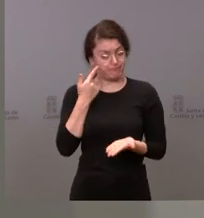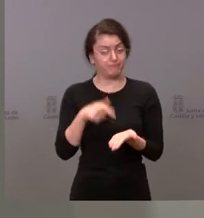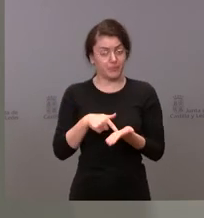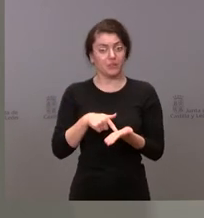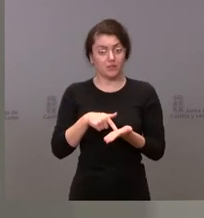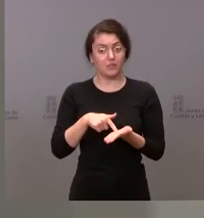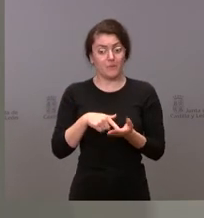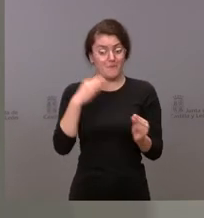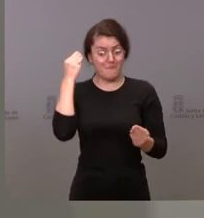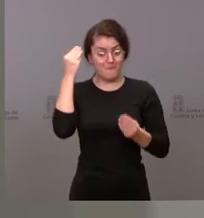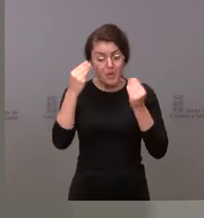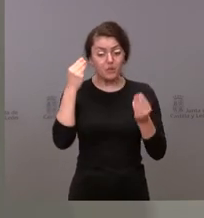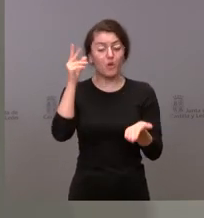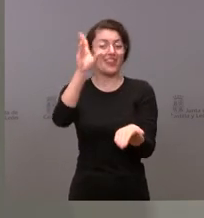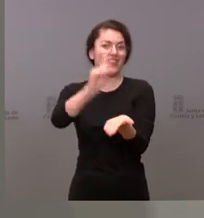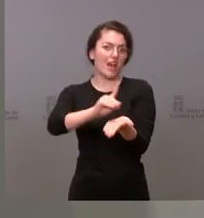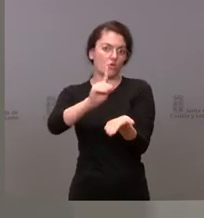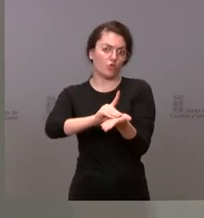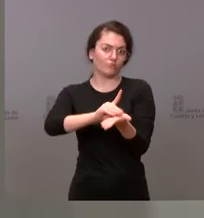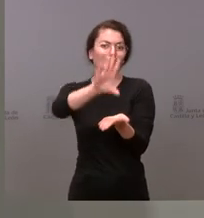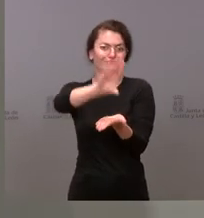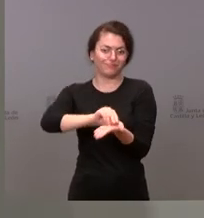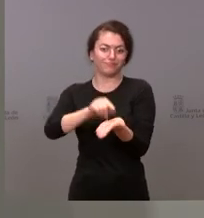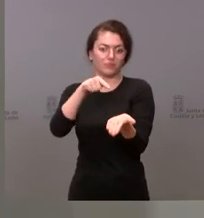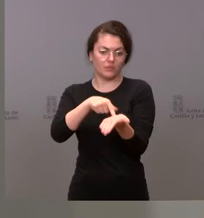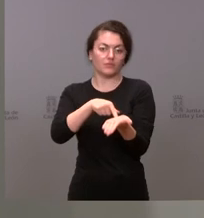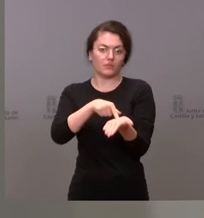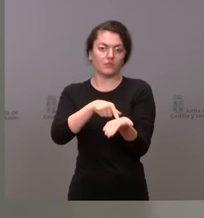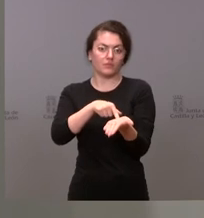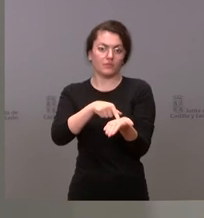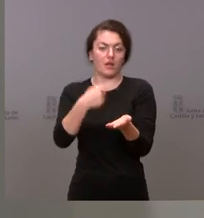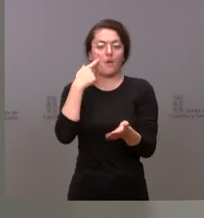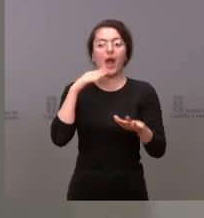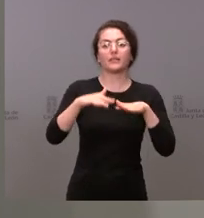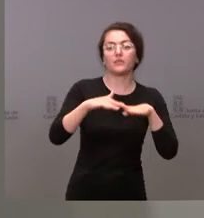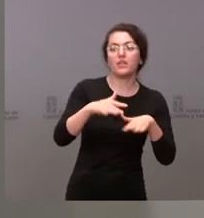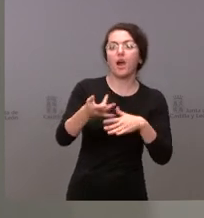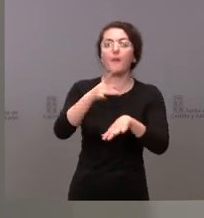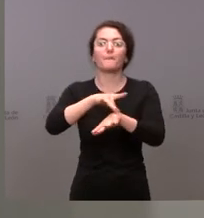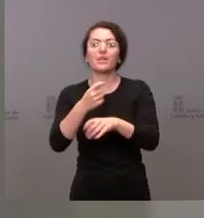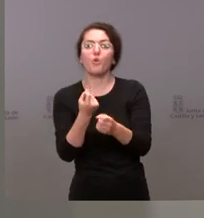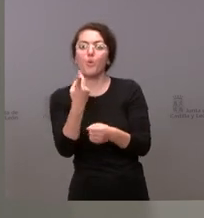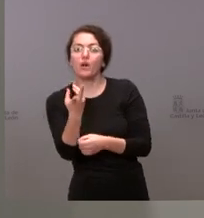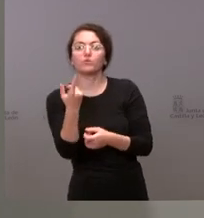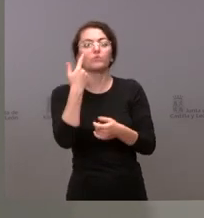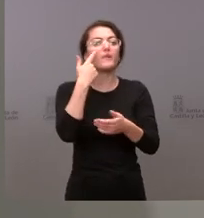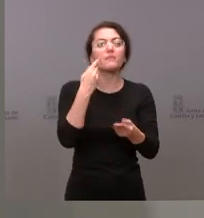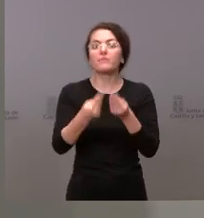tener datos tener los datos de cuánta actividad hay de cuántos facultativos hay de cuánta asistencia hay